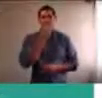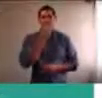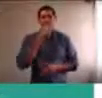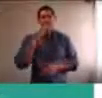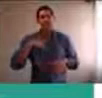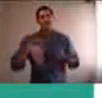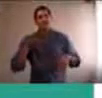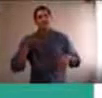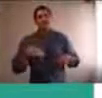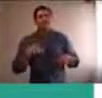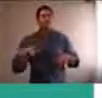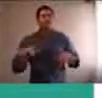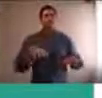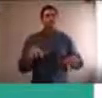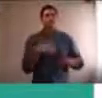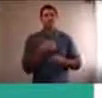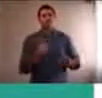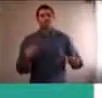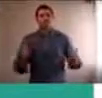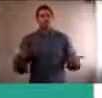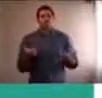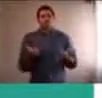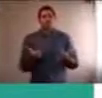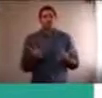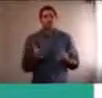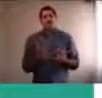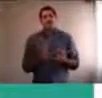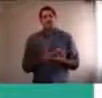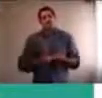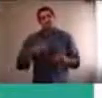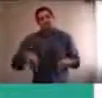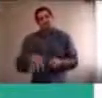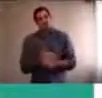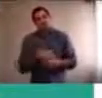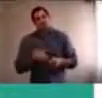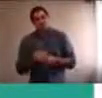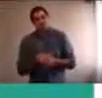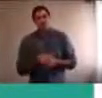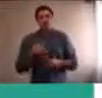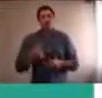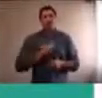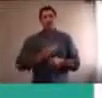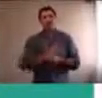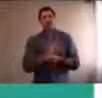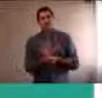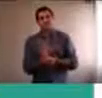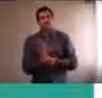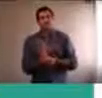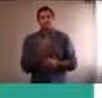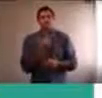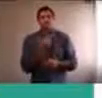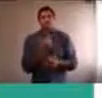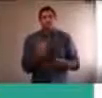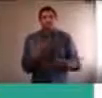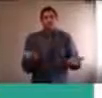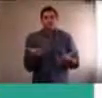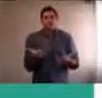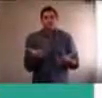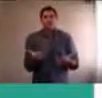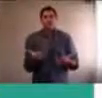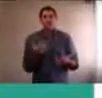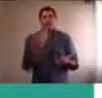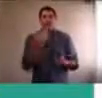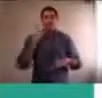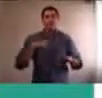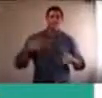podemos manejar, como esta situación, que estamos atravesando, un poco, también, nos frustramos, y creo que,